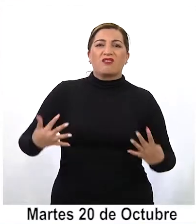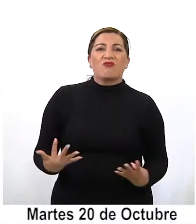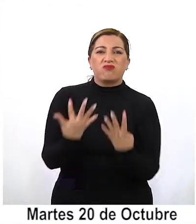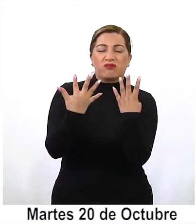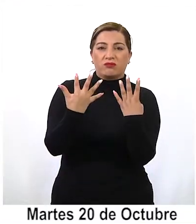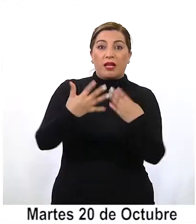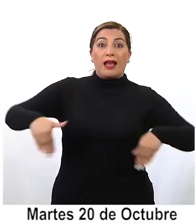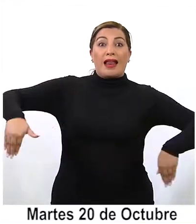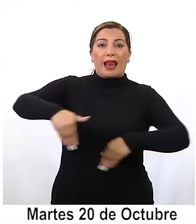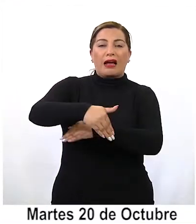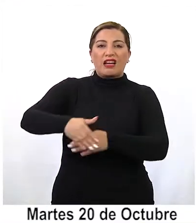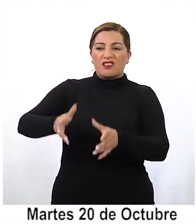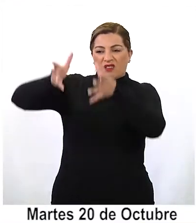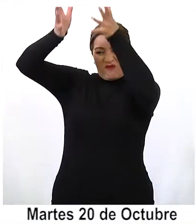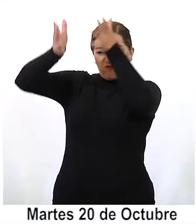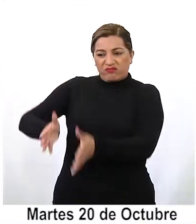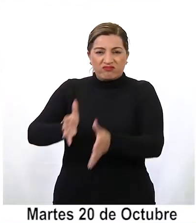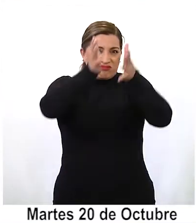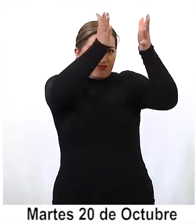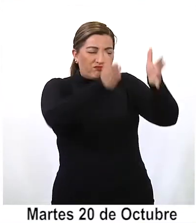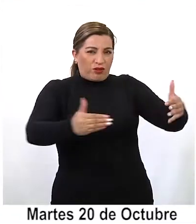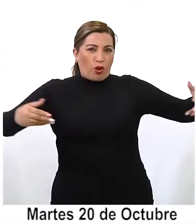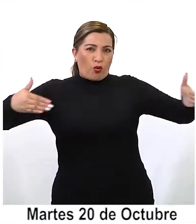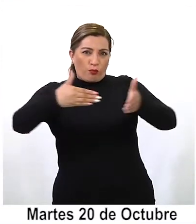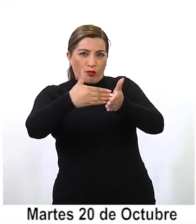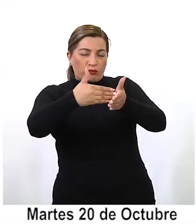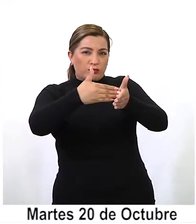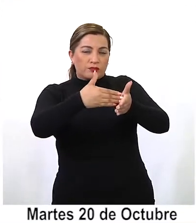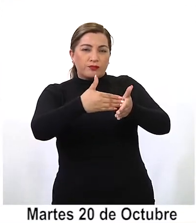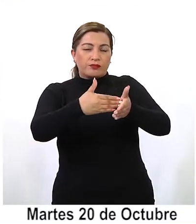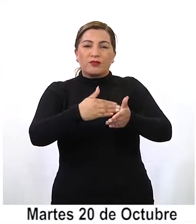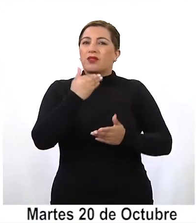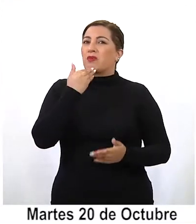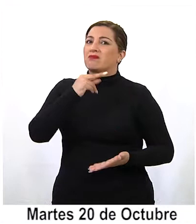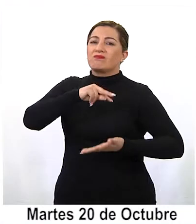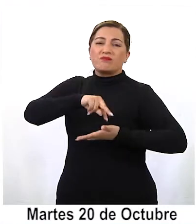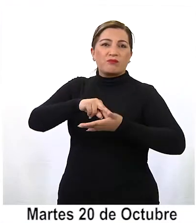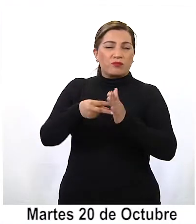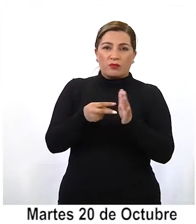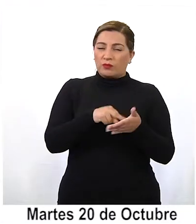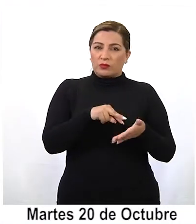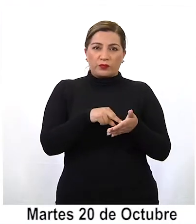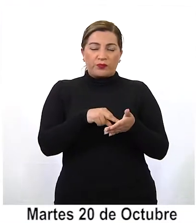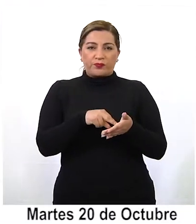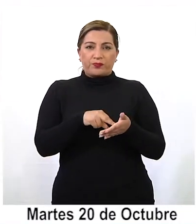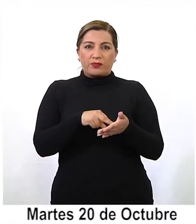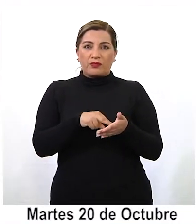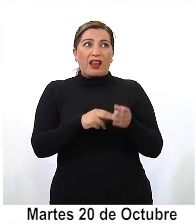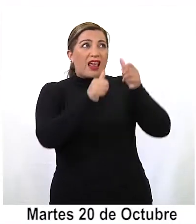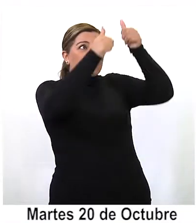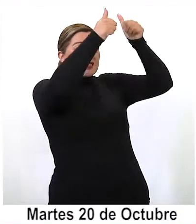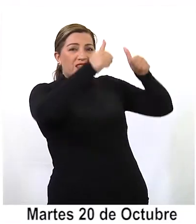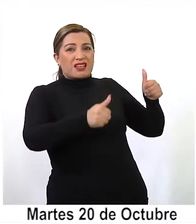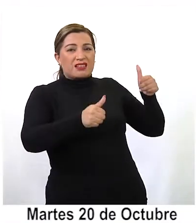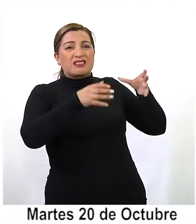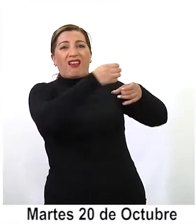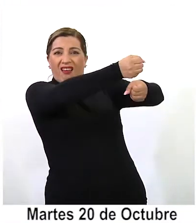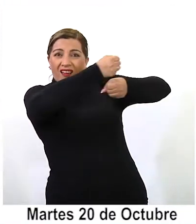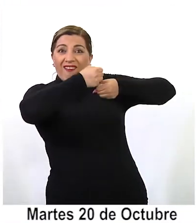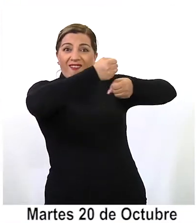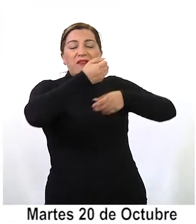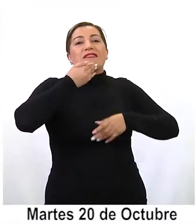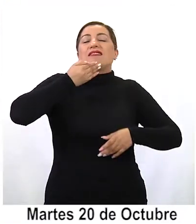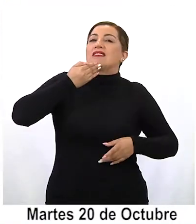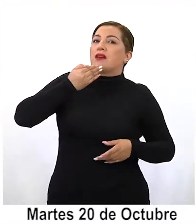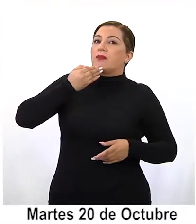cortar el tránsito vehicular, efectuar daños tanto a la señalética existente en el lugar